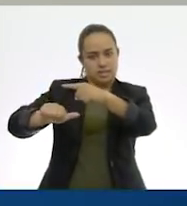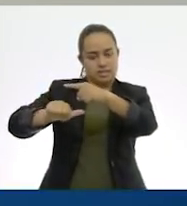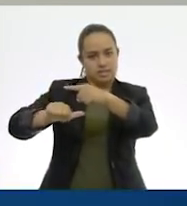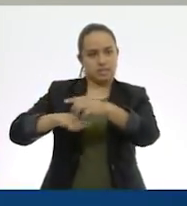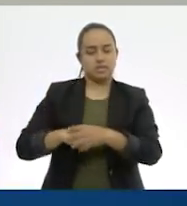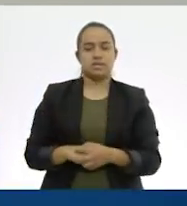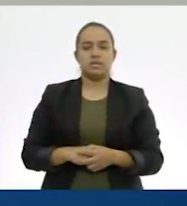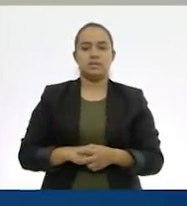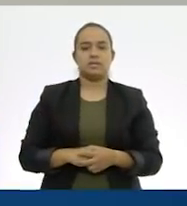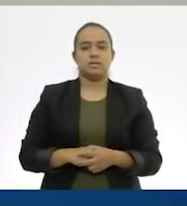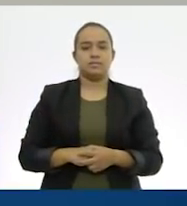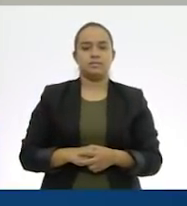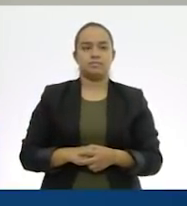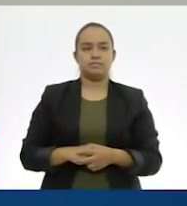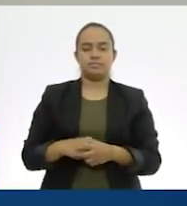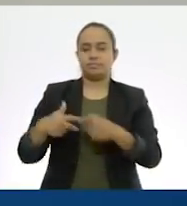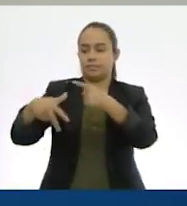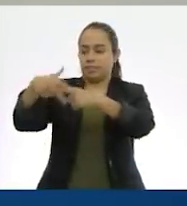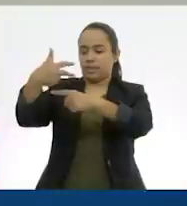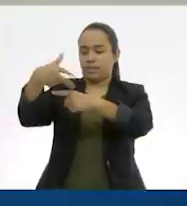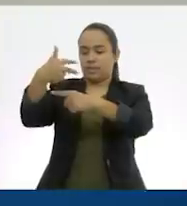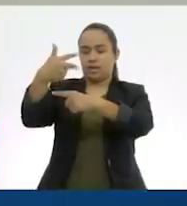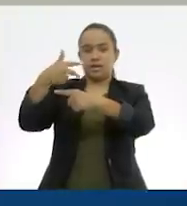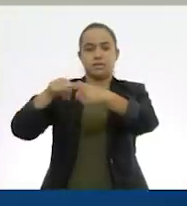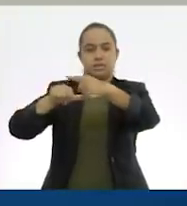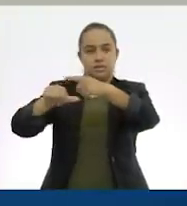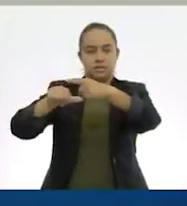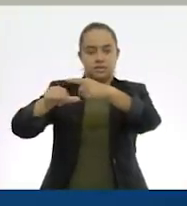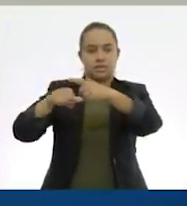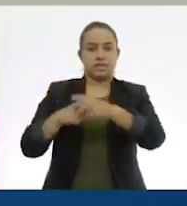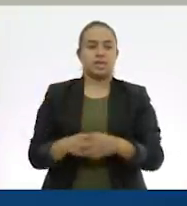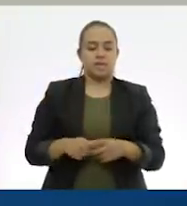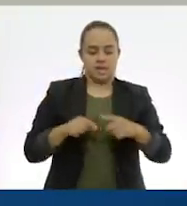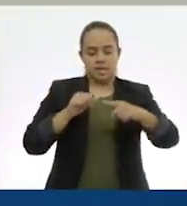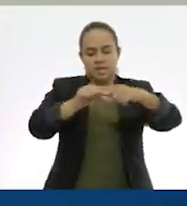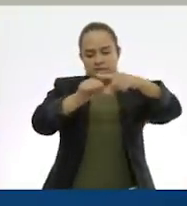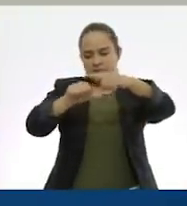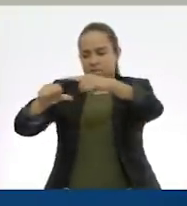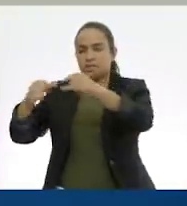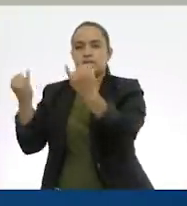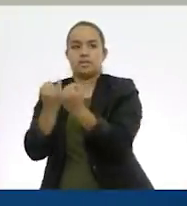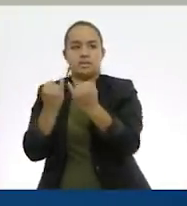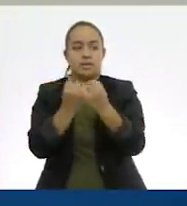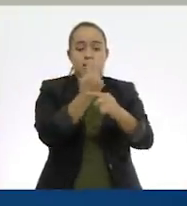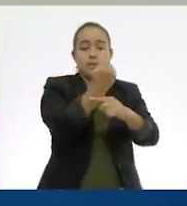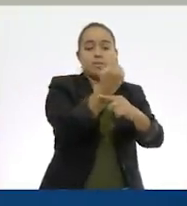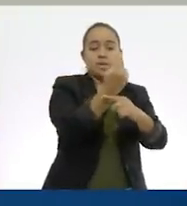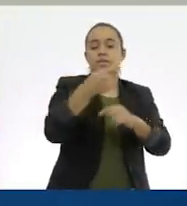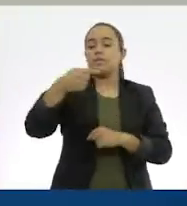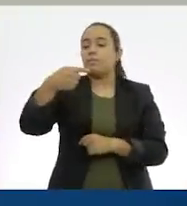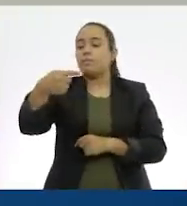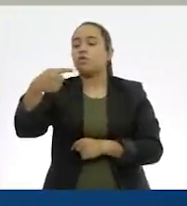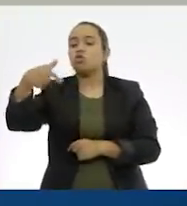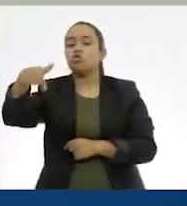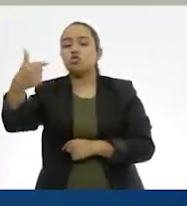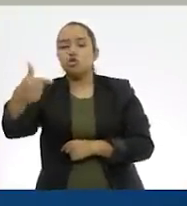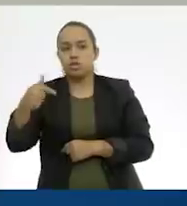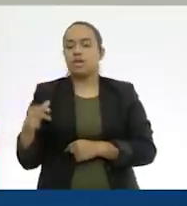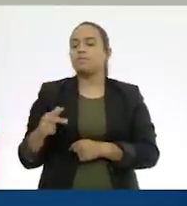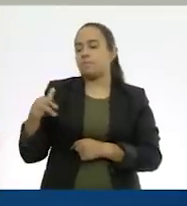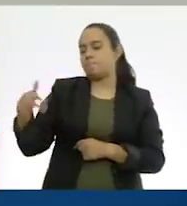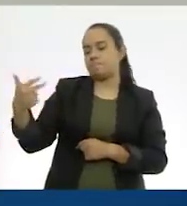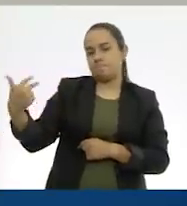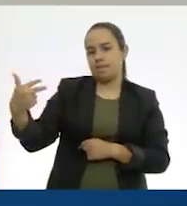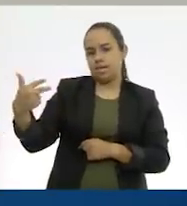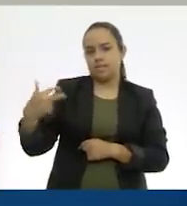Gracias. Ajá. Es igual a trece. El denominador queda igual. Veinticinco menos doce es trece. Es trece. Ok. De esa